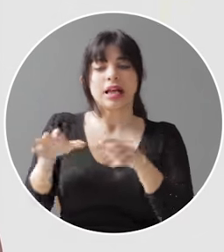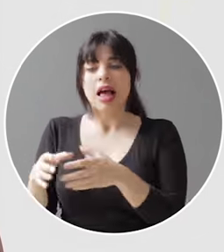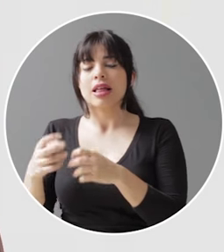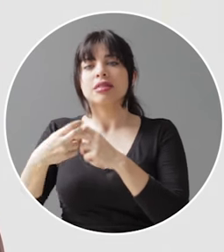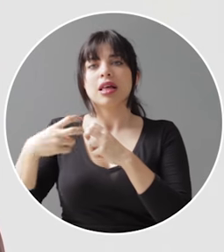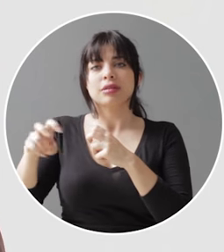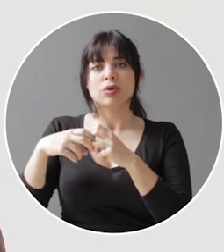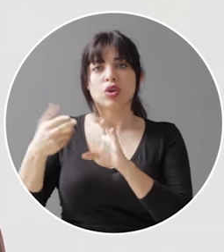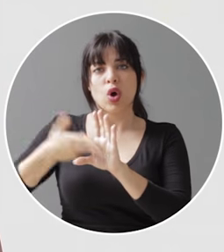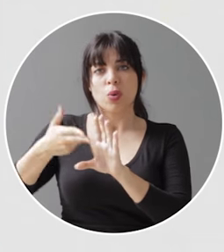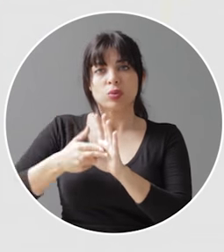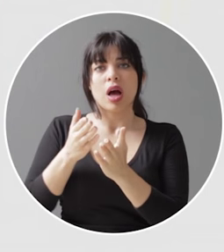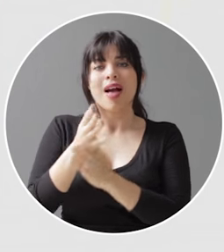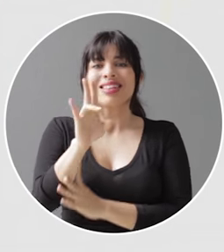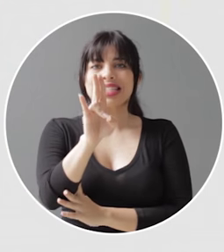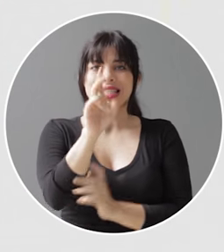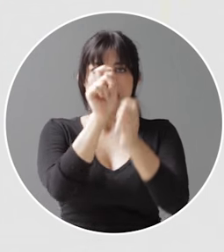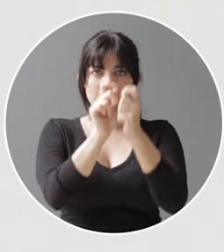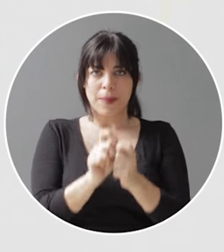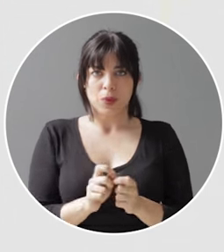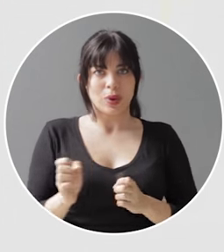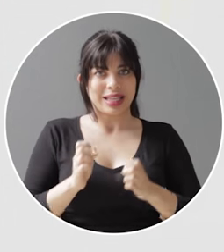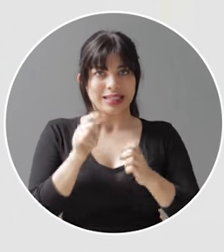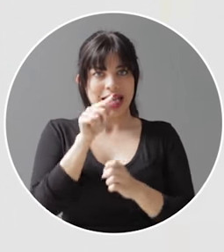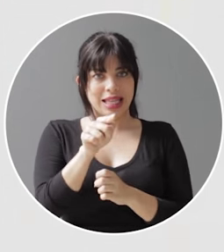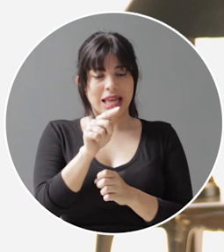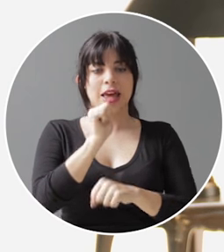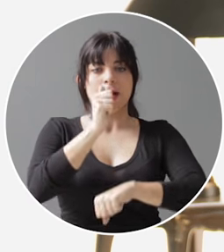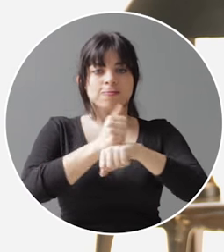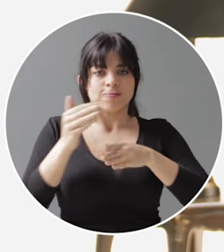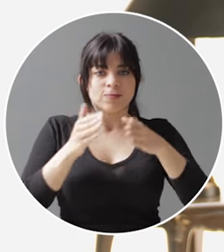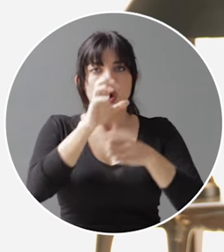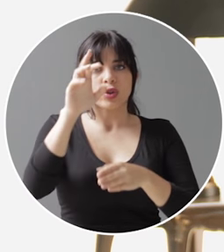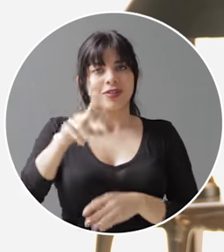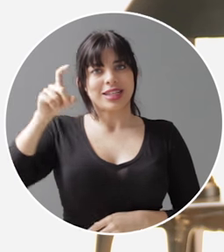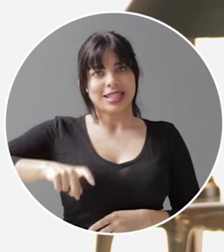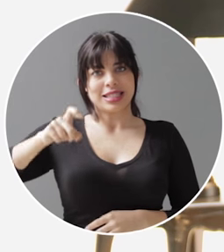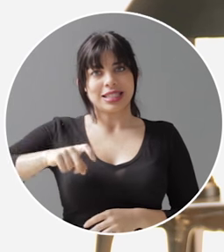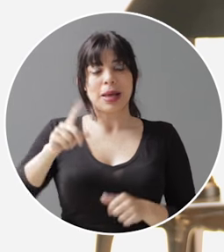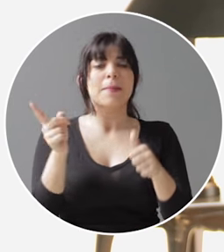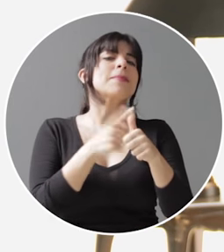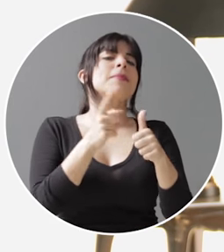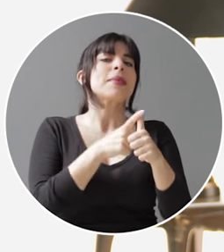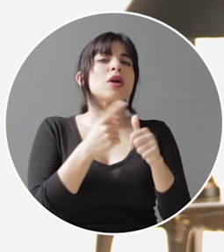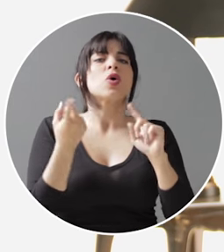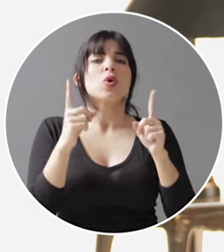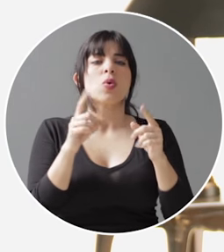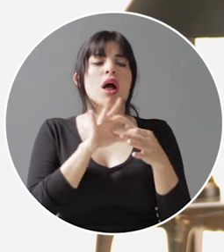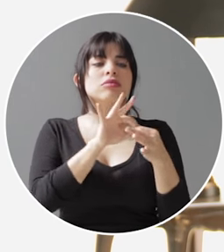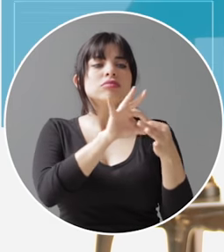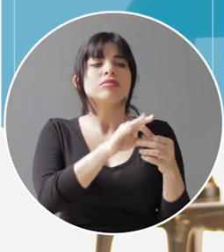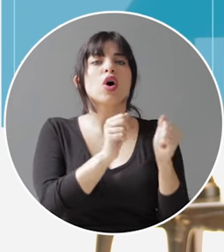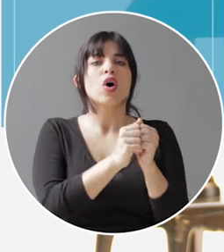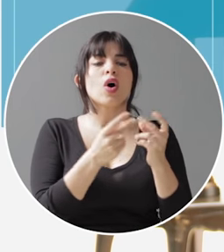transporte y combustible por medio de siete ejes estratégicos que marcan la ruta que Costa Rica requiere. El primer eje estratégico está